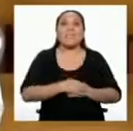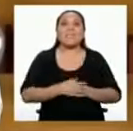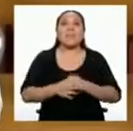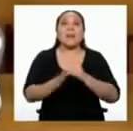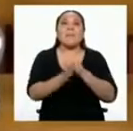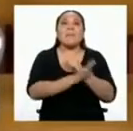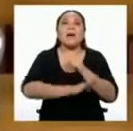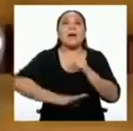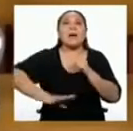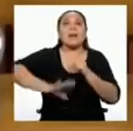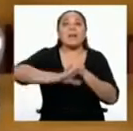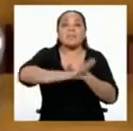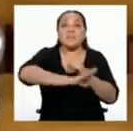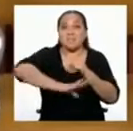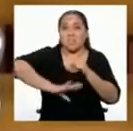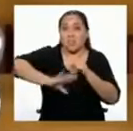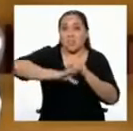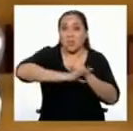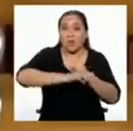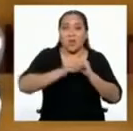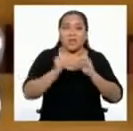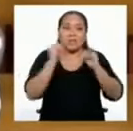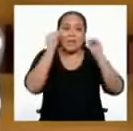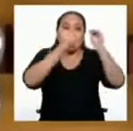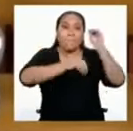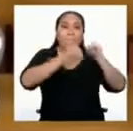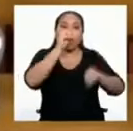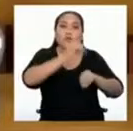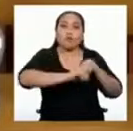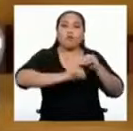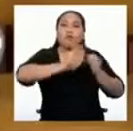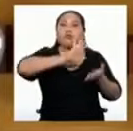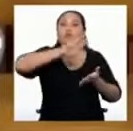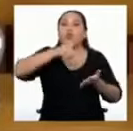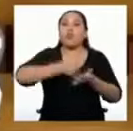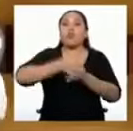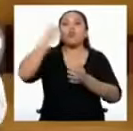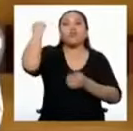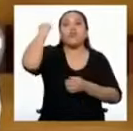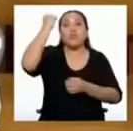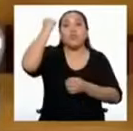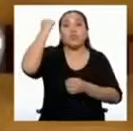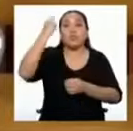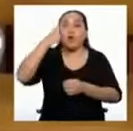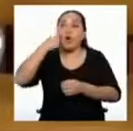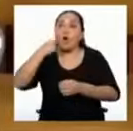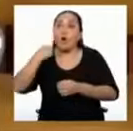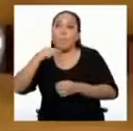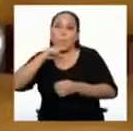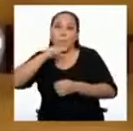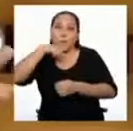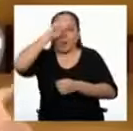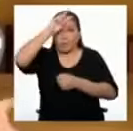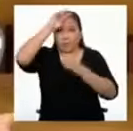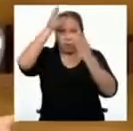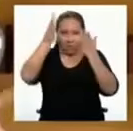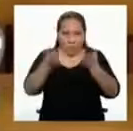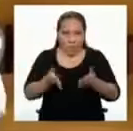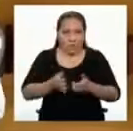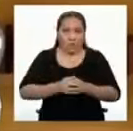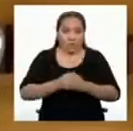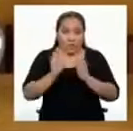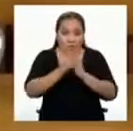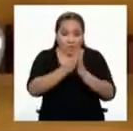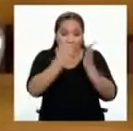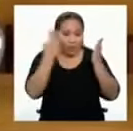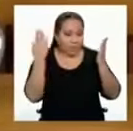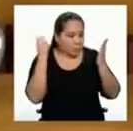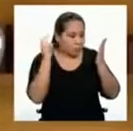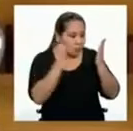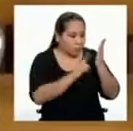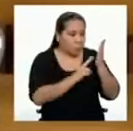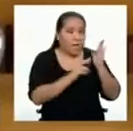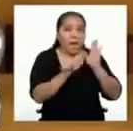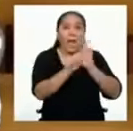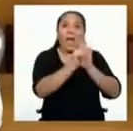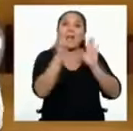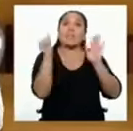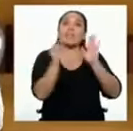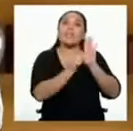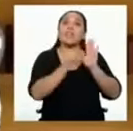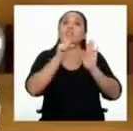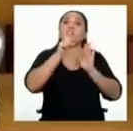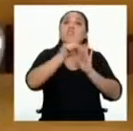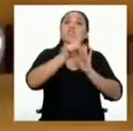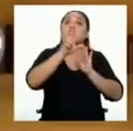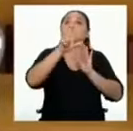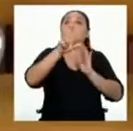fundamental en el cual se encuentran los derechos de peruanos y peruanas. Si abrimos este libro, nos dirigimos al artículo